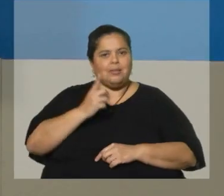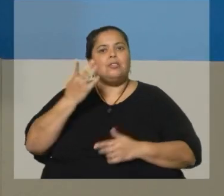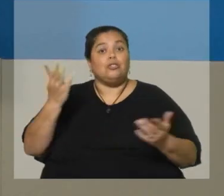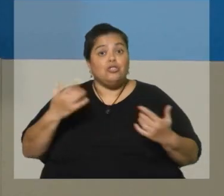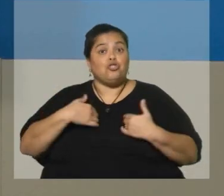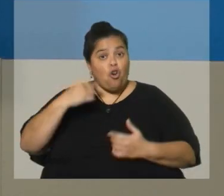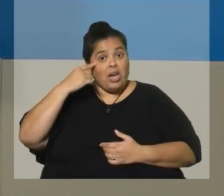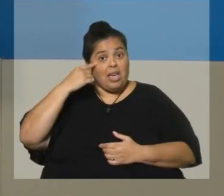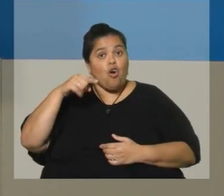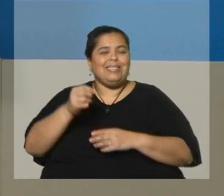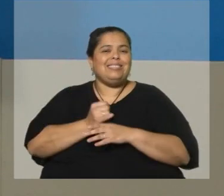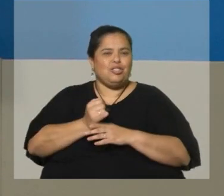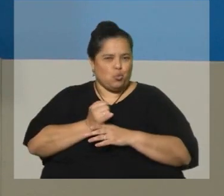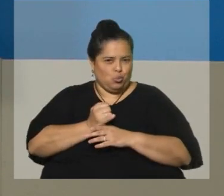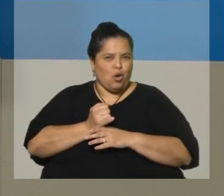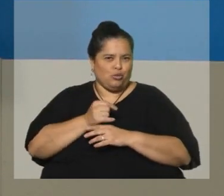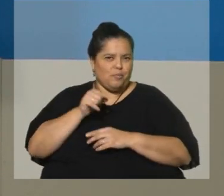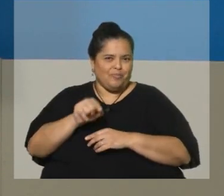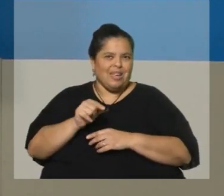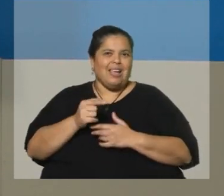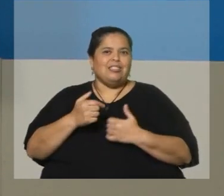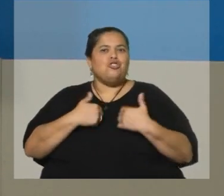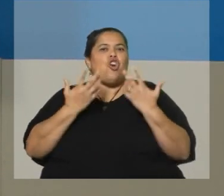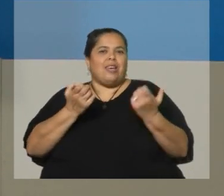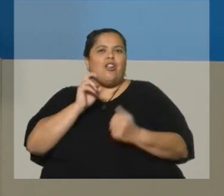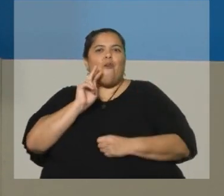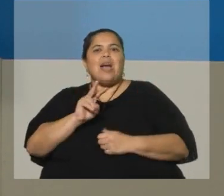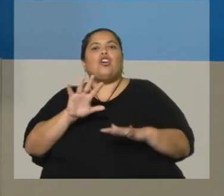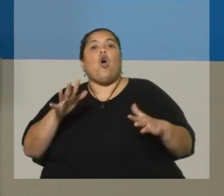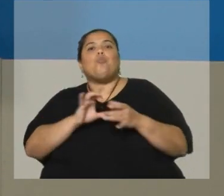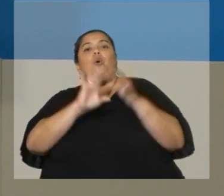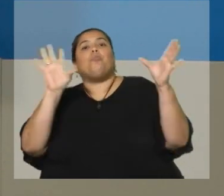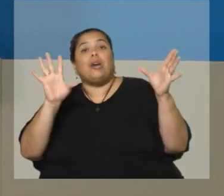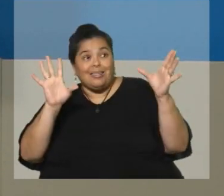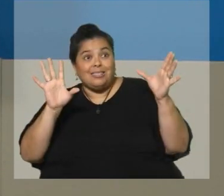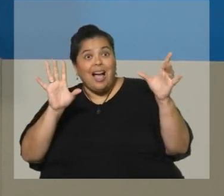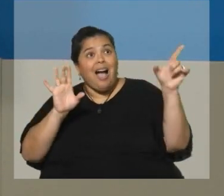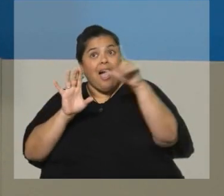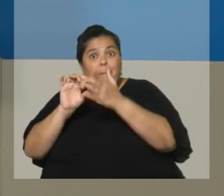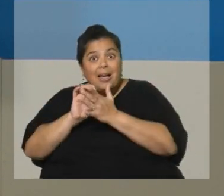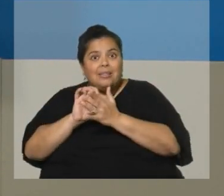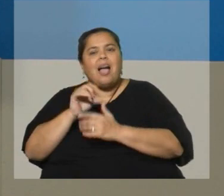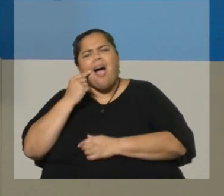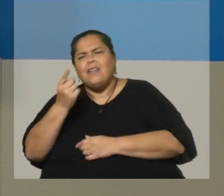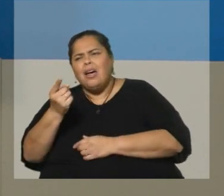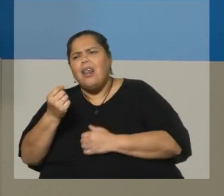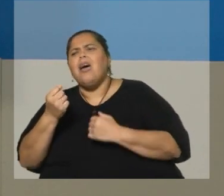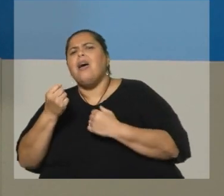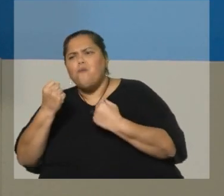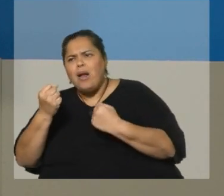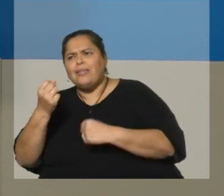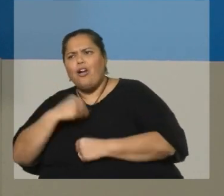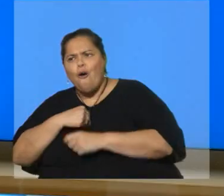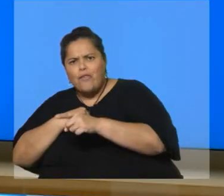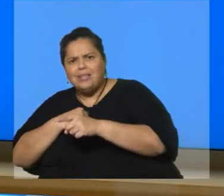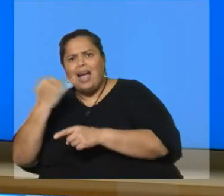creo que los institutos, uno si quiere ver el estado de la democracia, puede mirar la fortaleza de los institutos, y eso es un buen reflejo de la democracia.